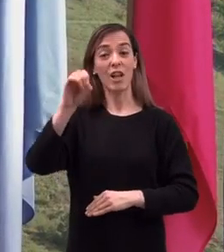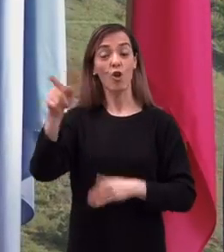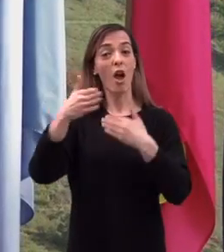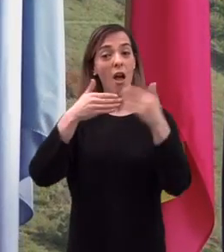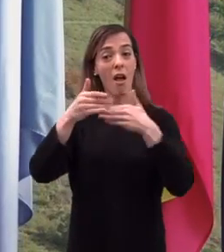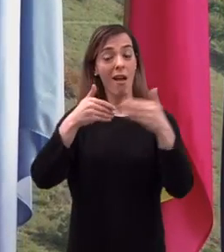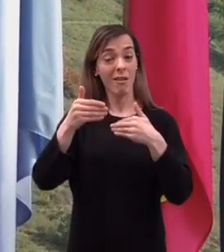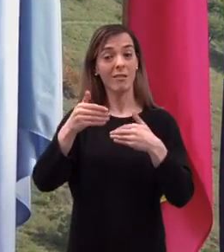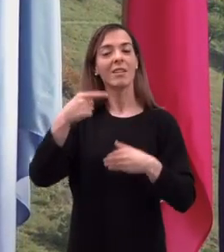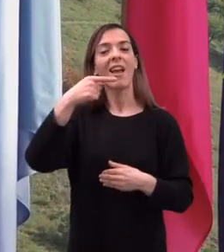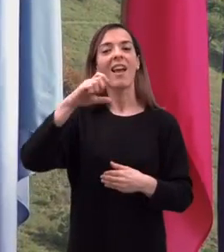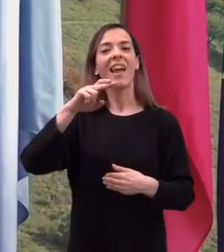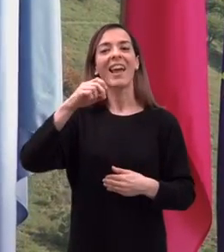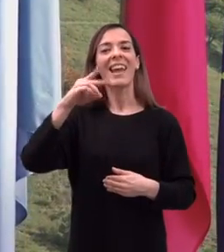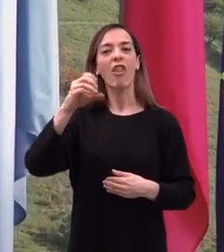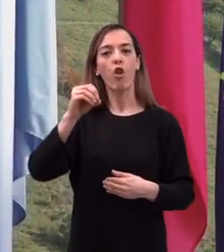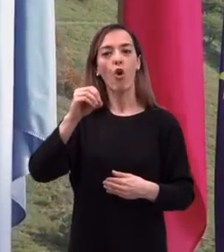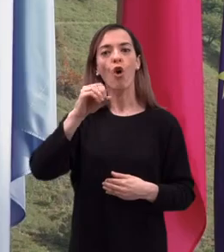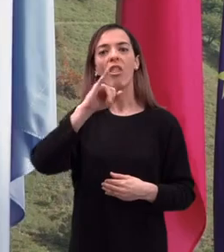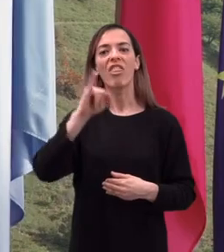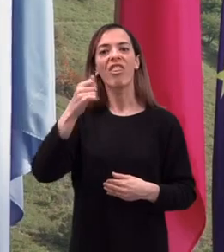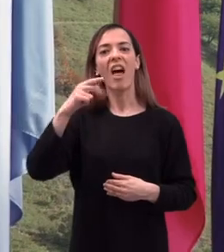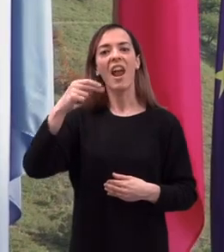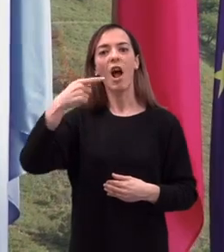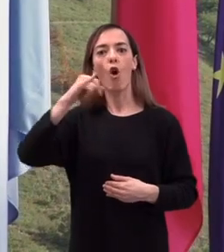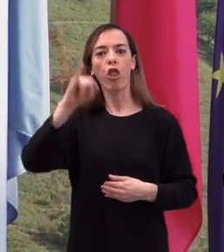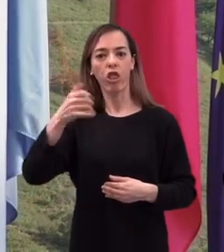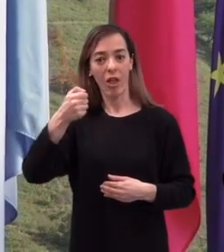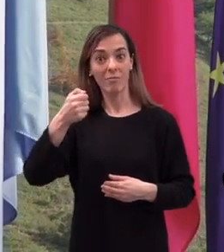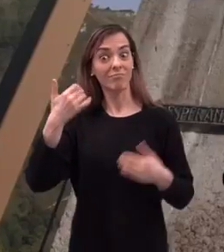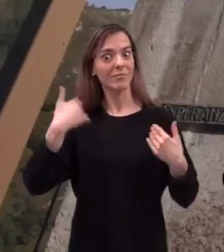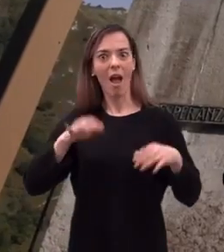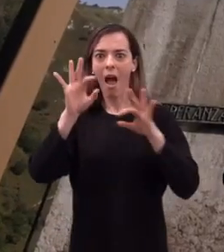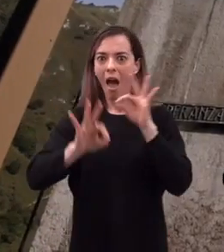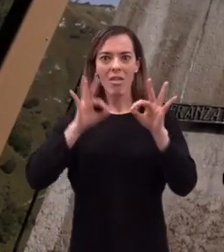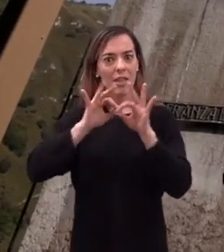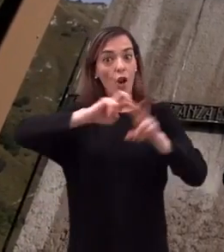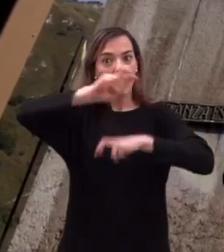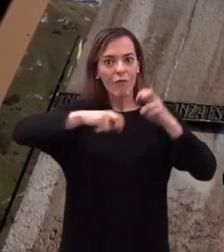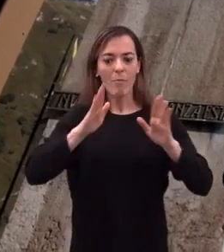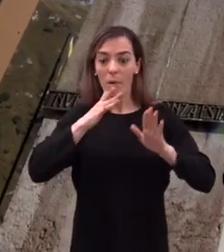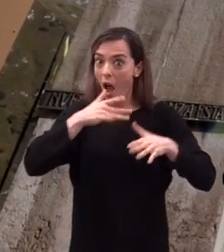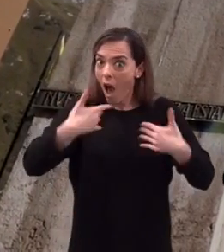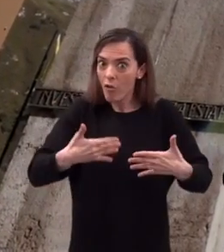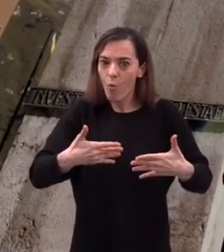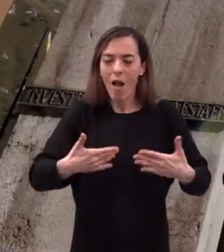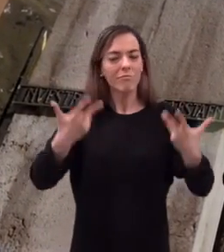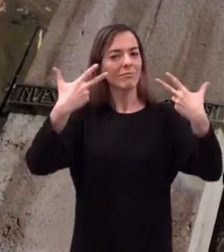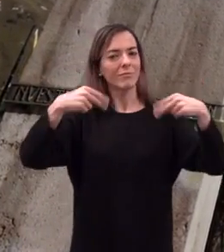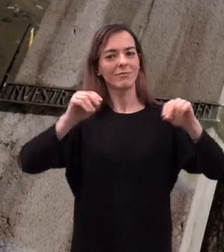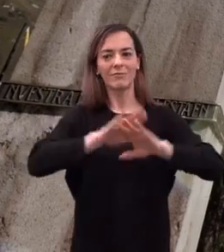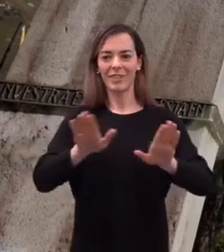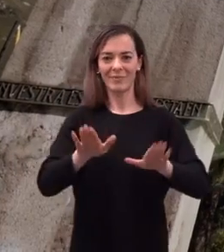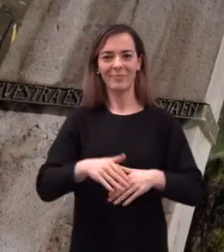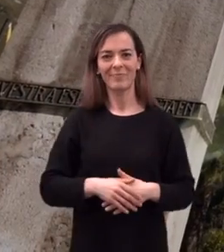Pelayo realizada por el escultor Gerardo Zaragoza cerró el ciclo de las reformas contemporáneas del Real